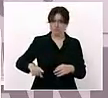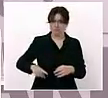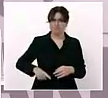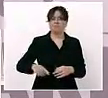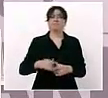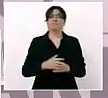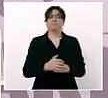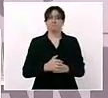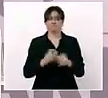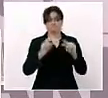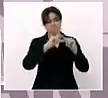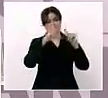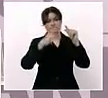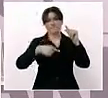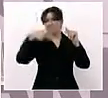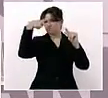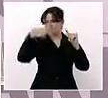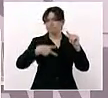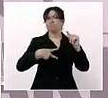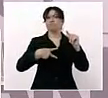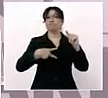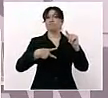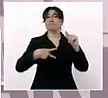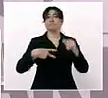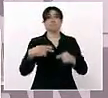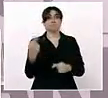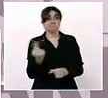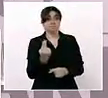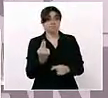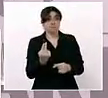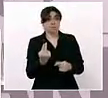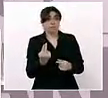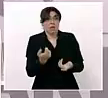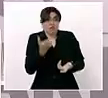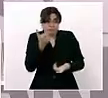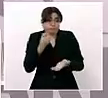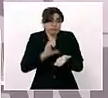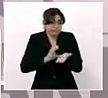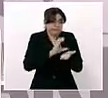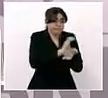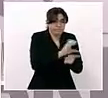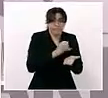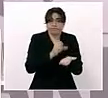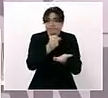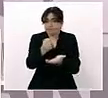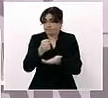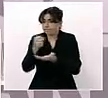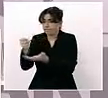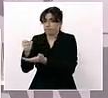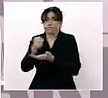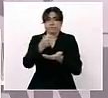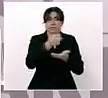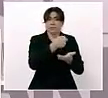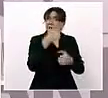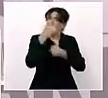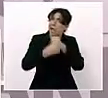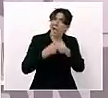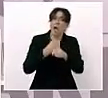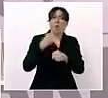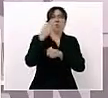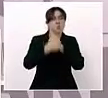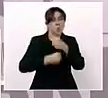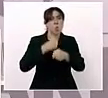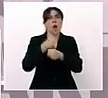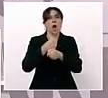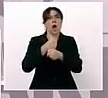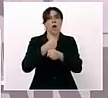Y se tienen que entregar recursos anuales. Esto